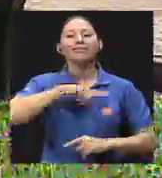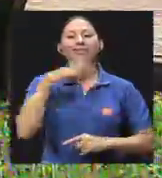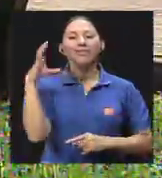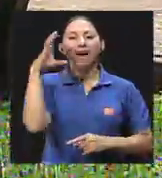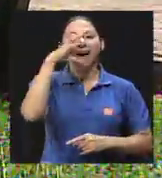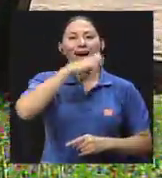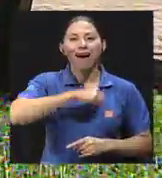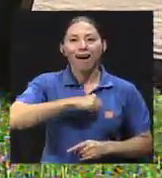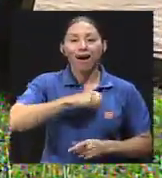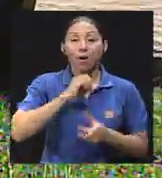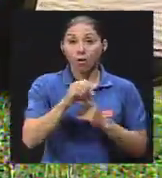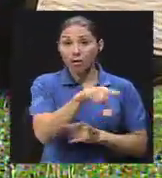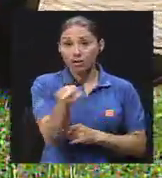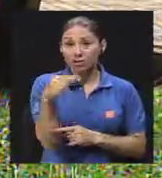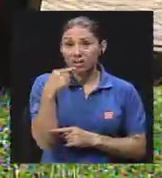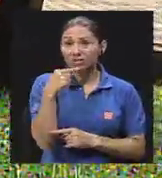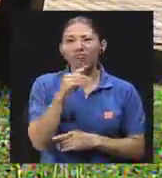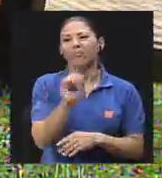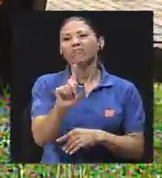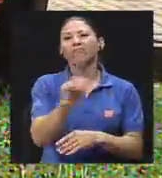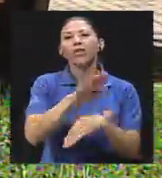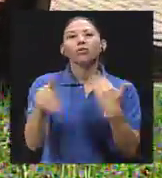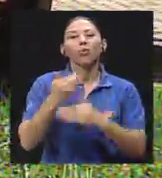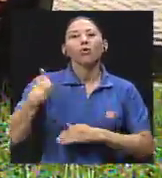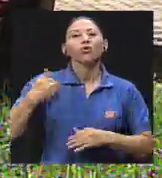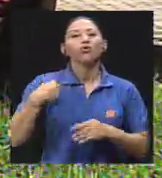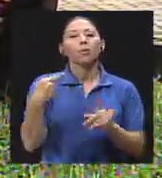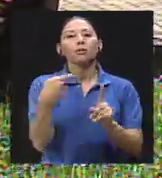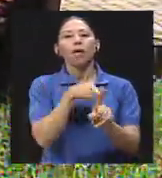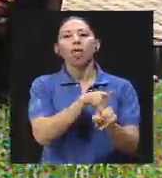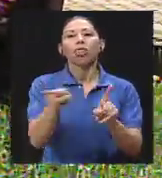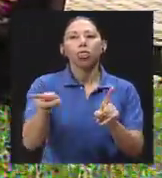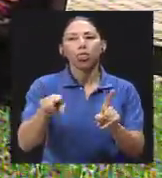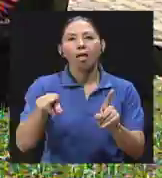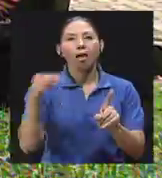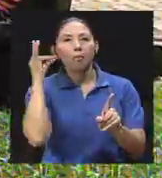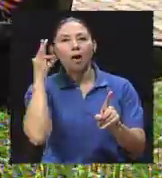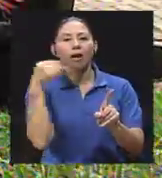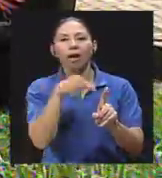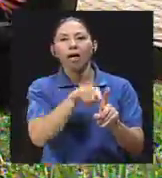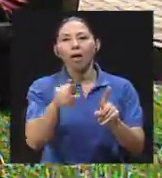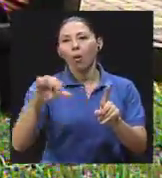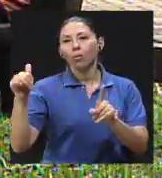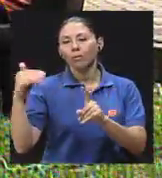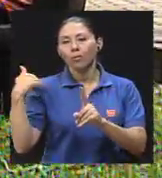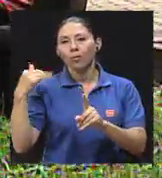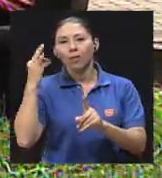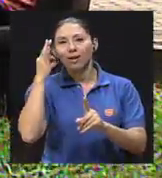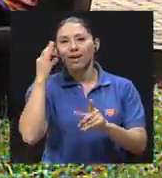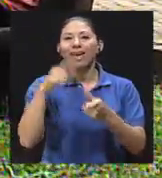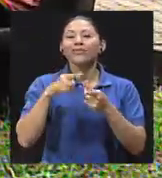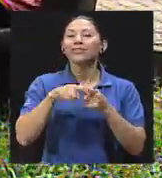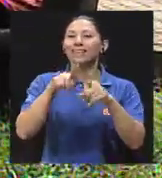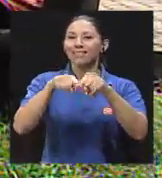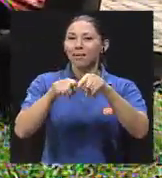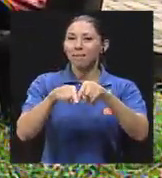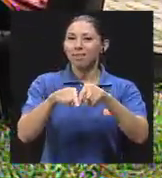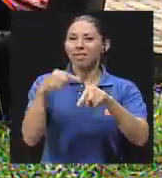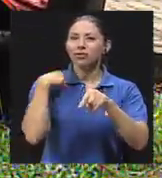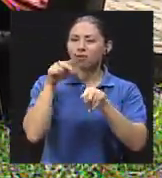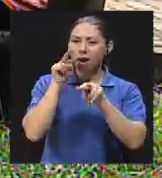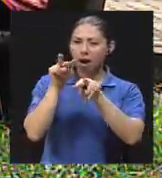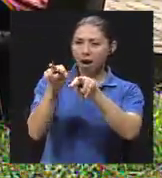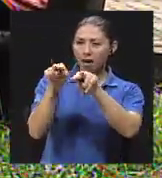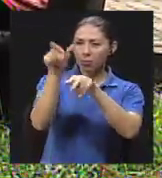y por eso las relaciones no van a durar. Entonces, depende de la imagen que tenga de mi papá, es como yo me puedo ubicar y darme